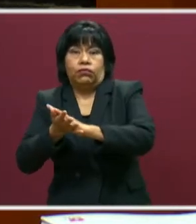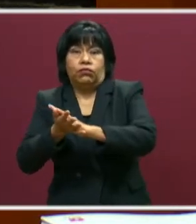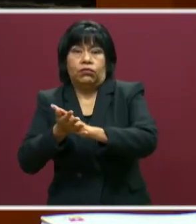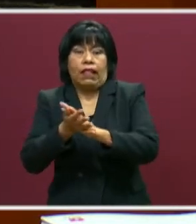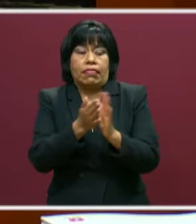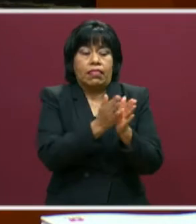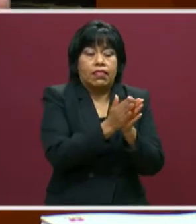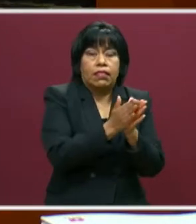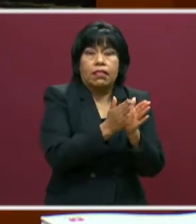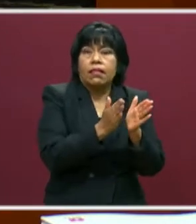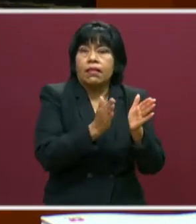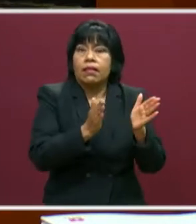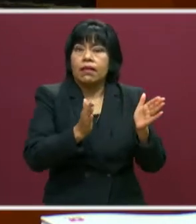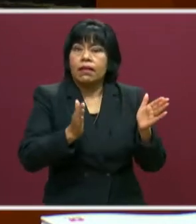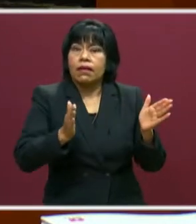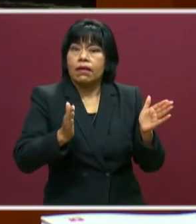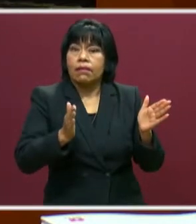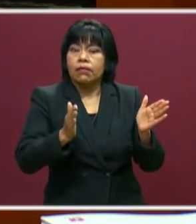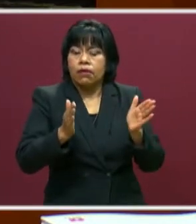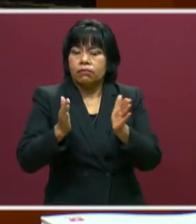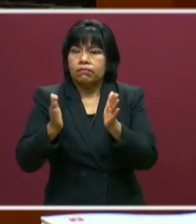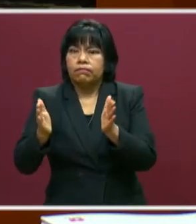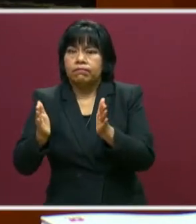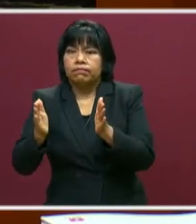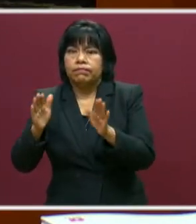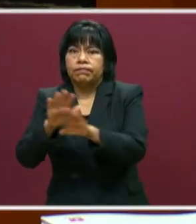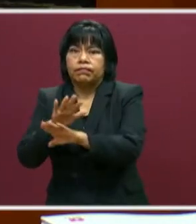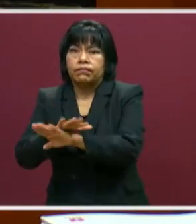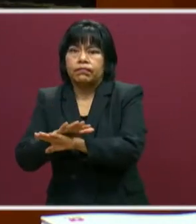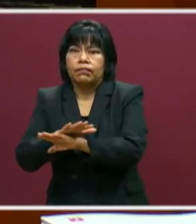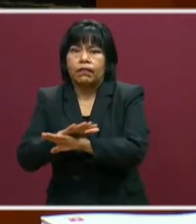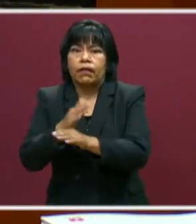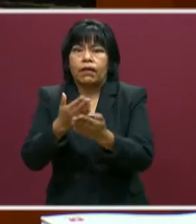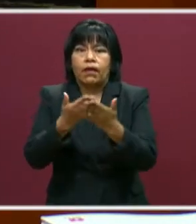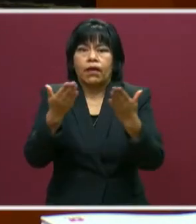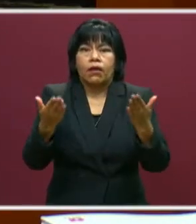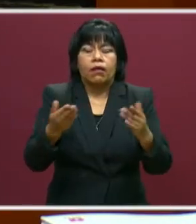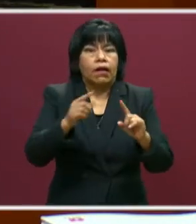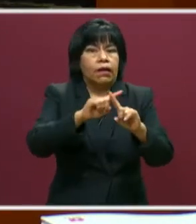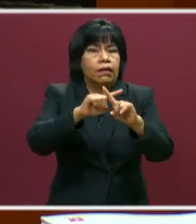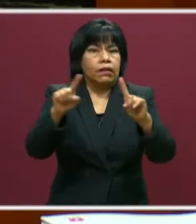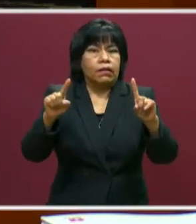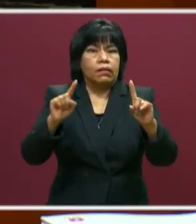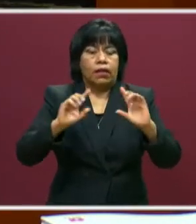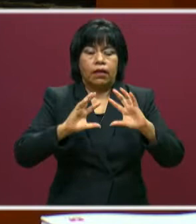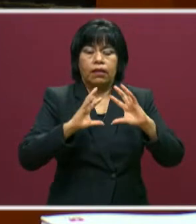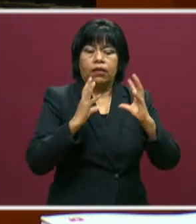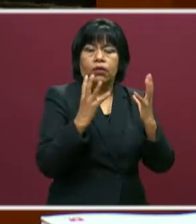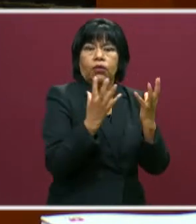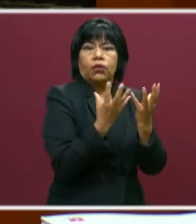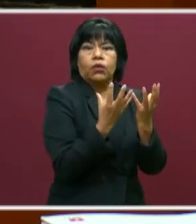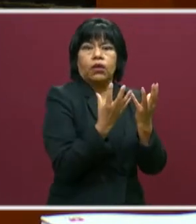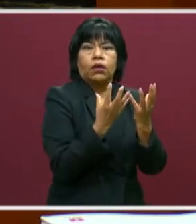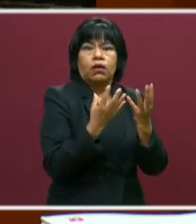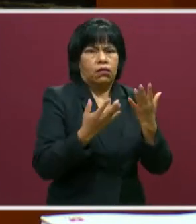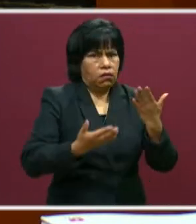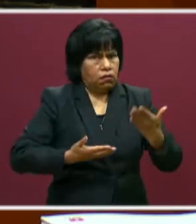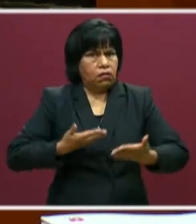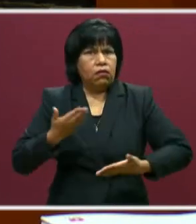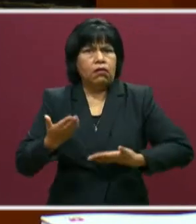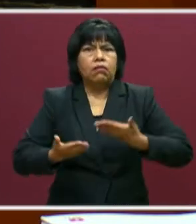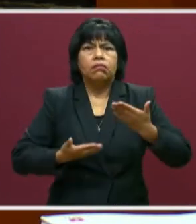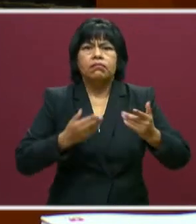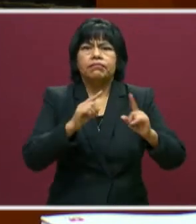Un cambio de época que nos exige situarnos de manera diferente en el planeta, convivir de forma